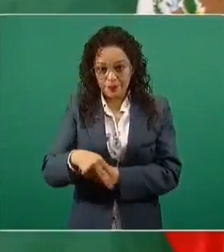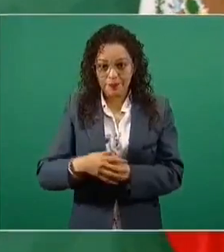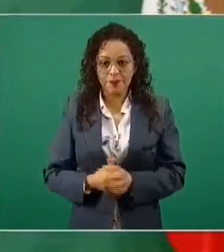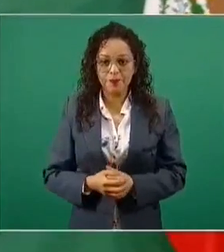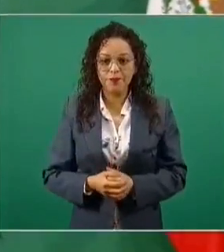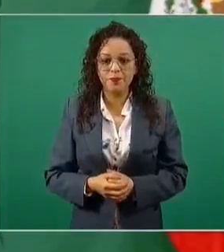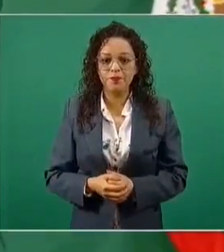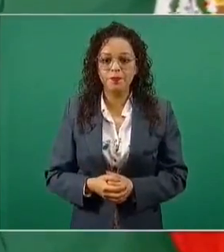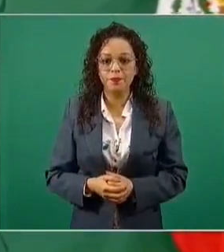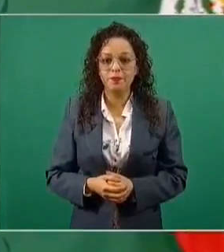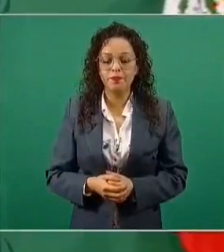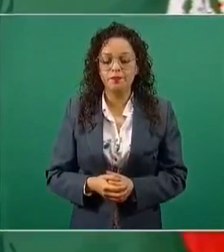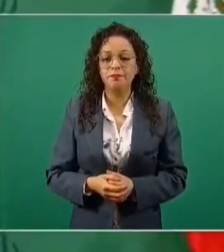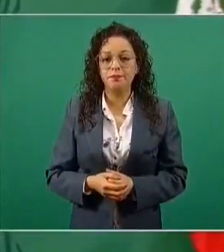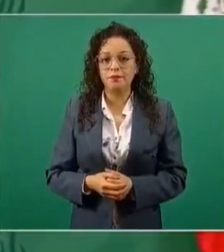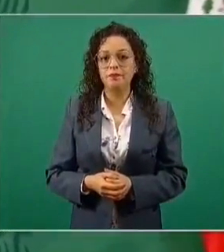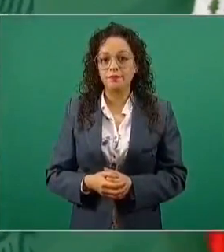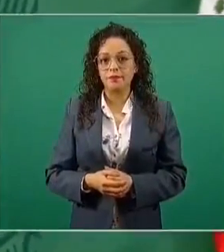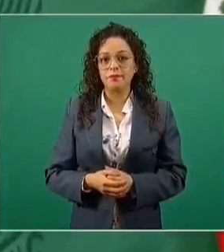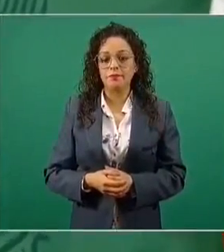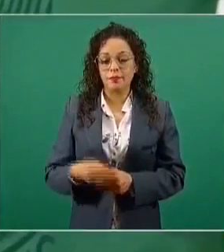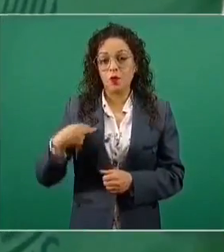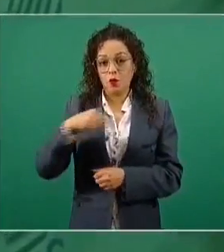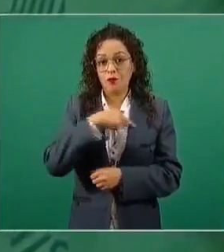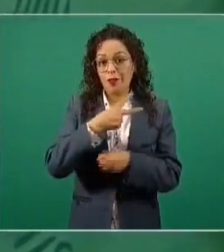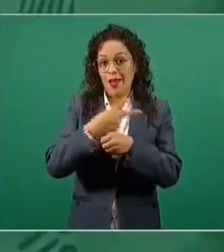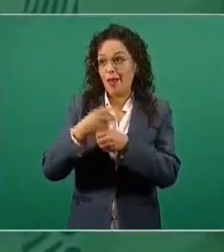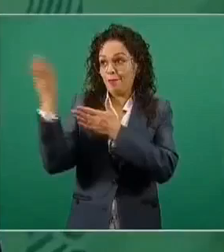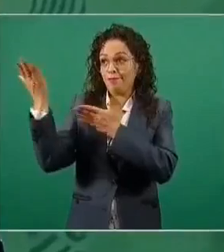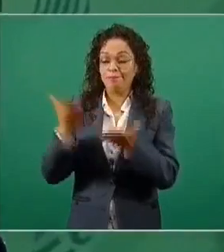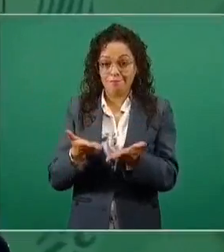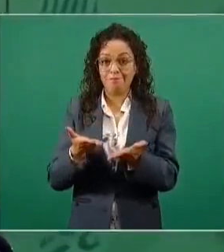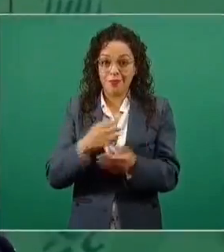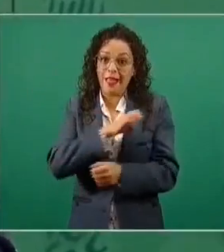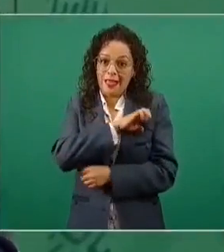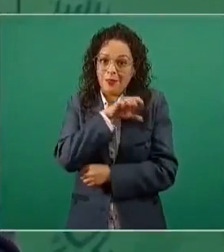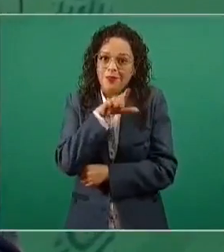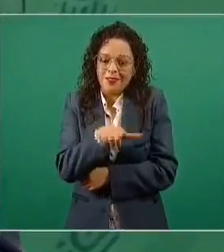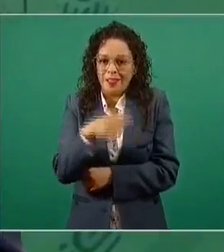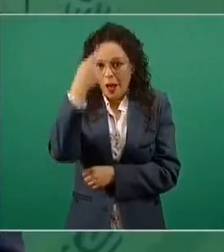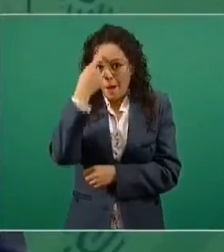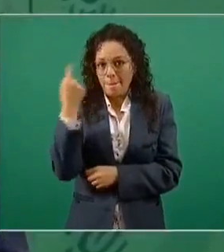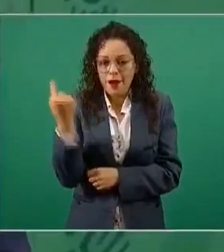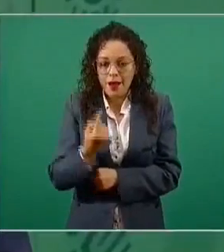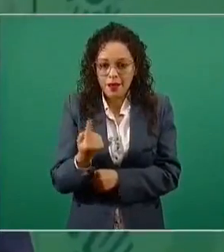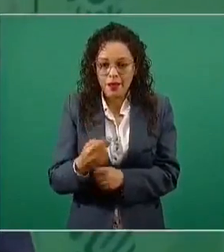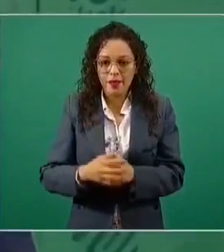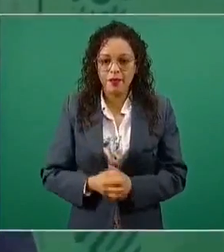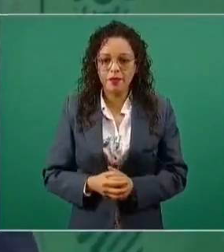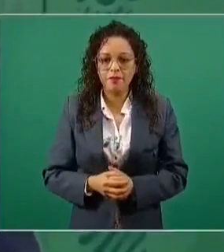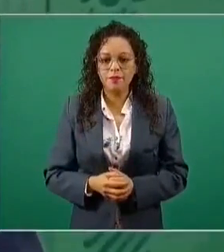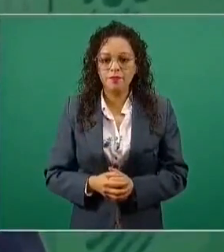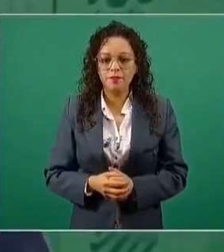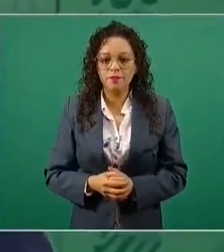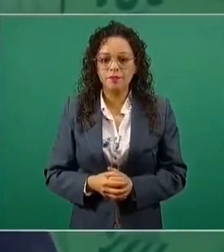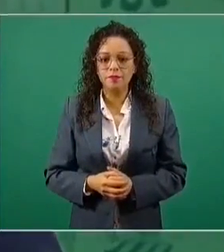es nuestro invitado especial para la ceremonia de